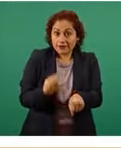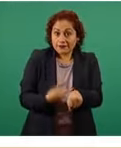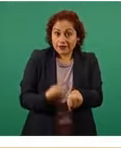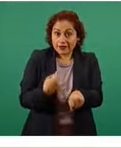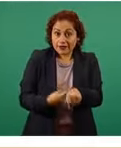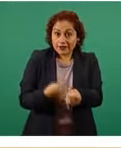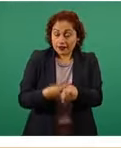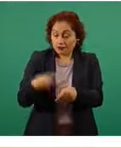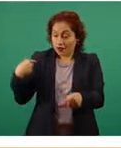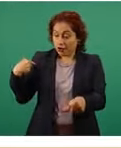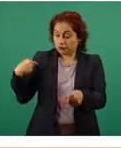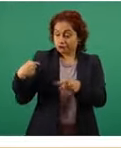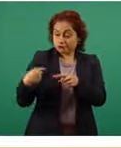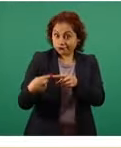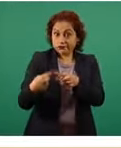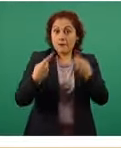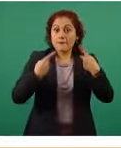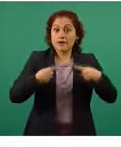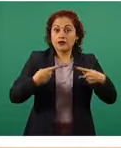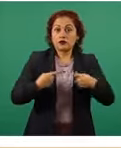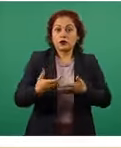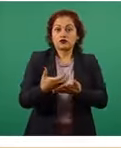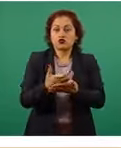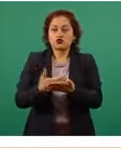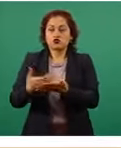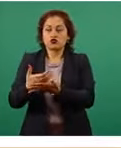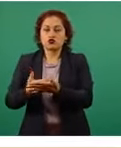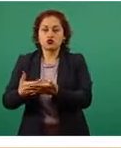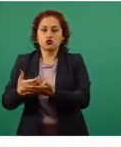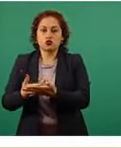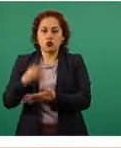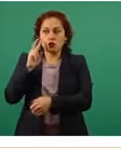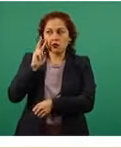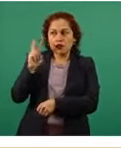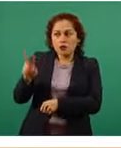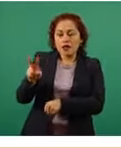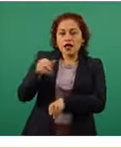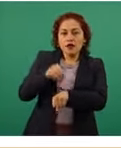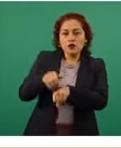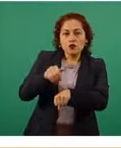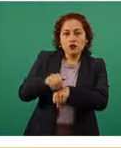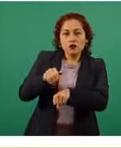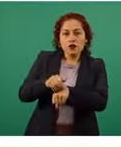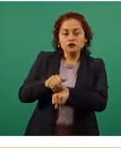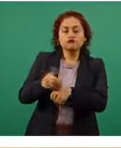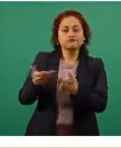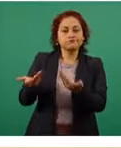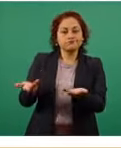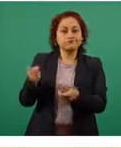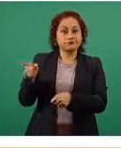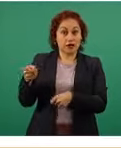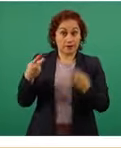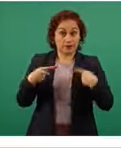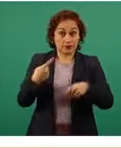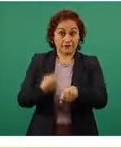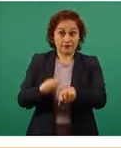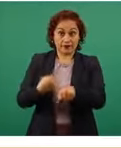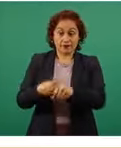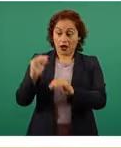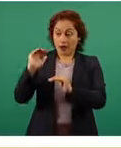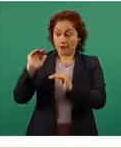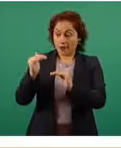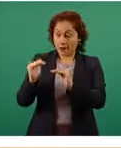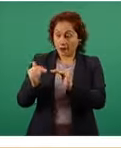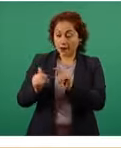personas recuperadas muestran una clara disminución sostenida en las últimas seis semanas.